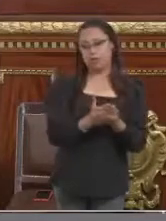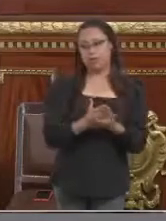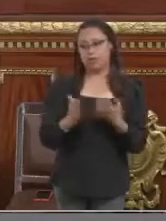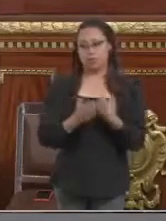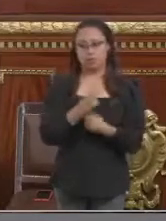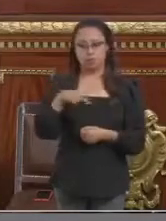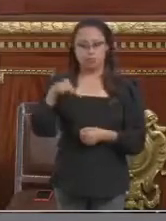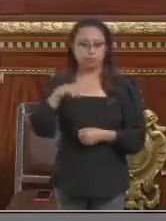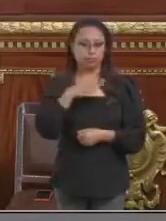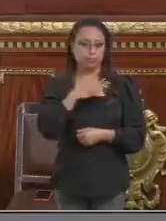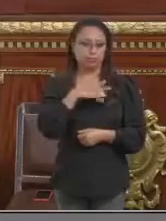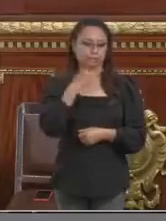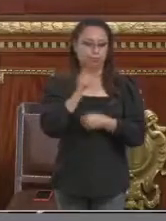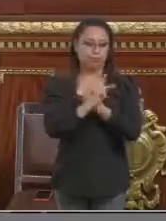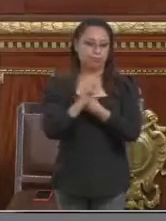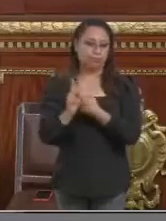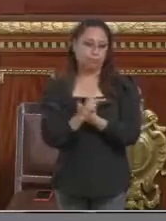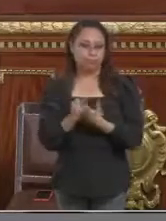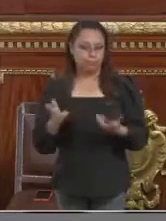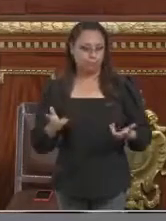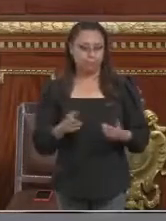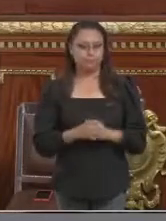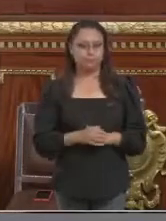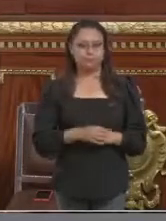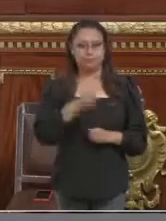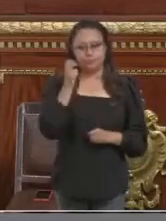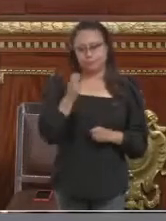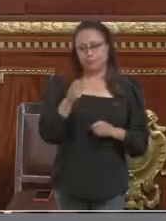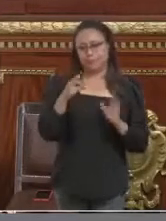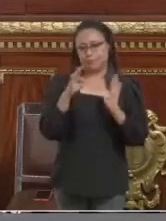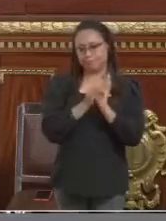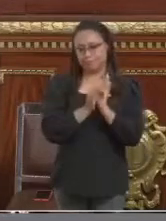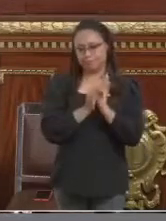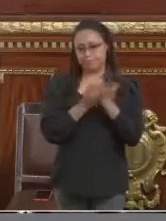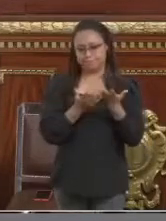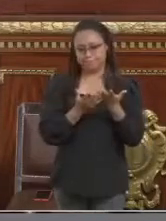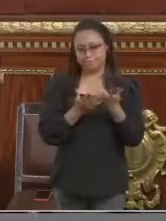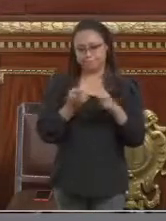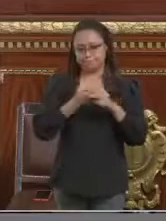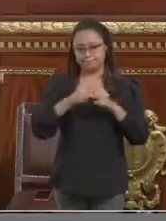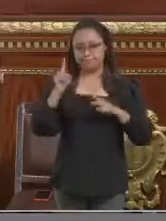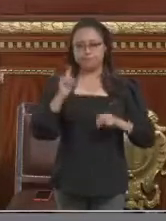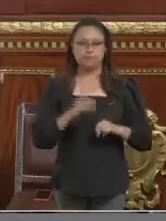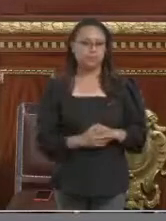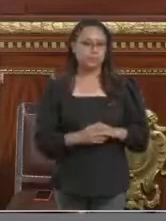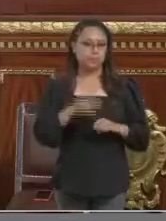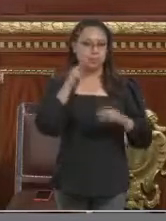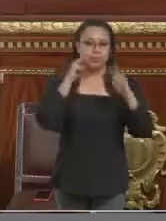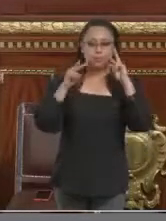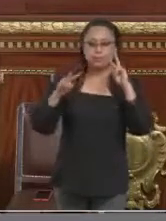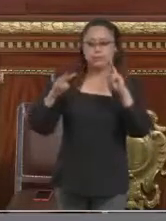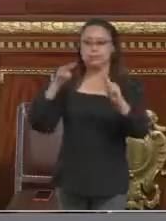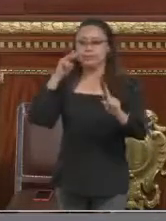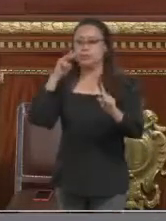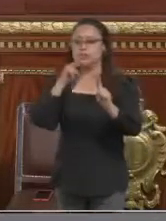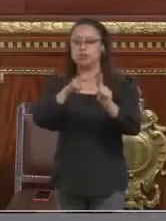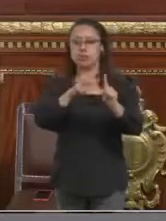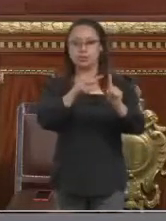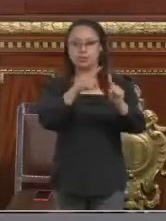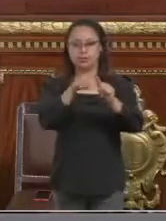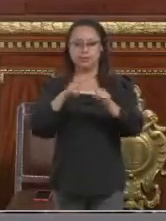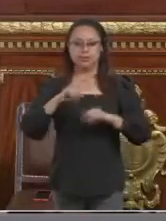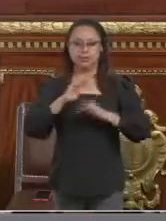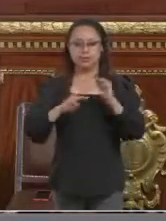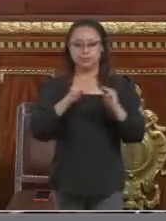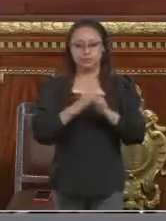cualquier derecho humano. Ese debería de ser el punto cero de partida. Visiones de mundo. En